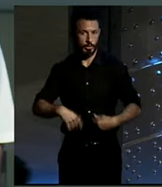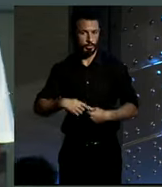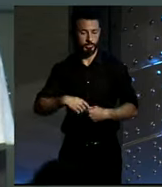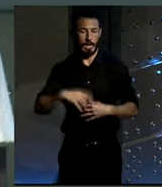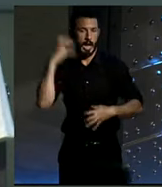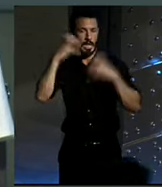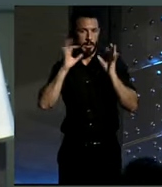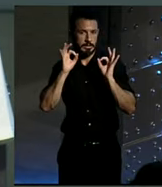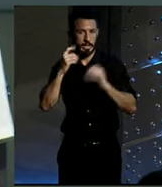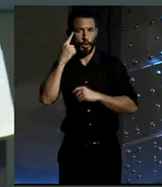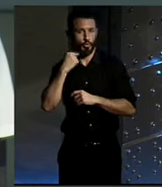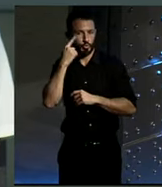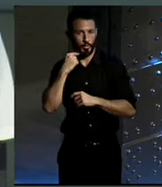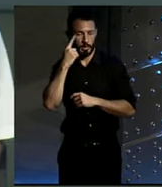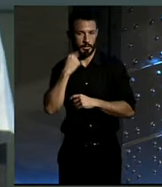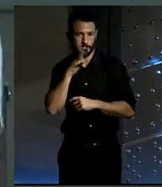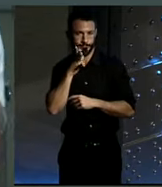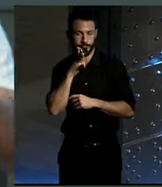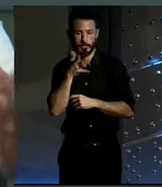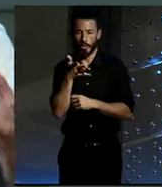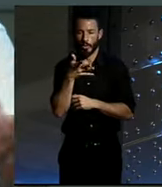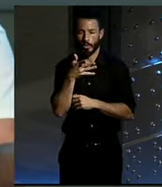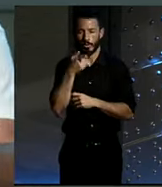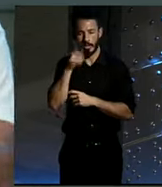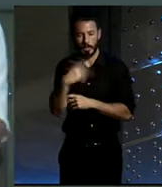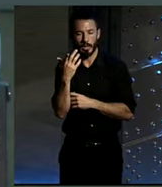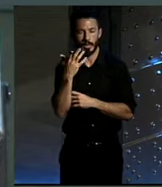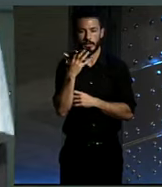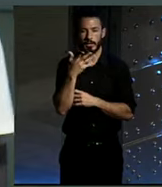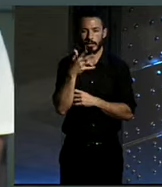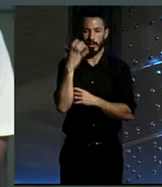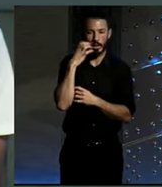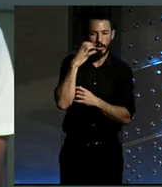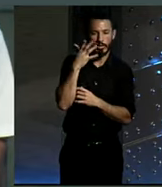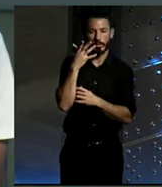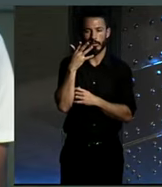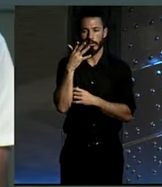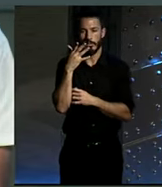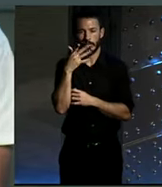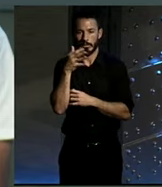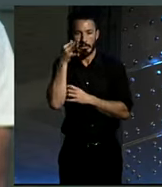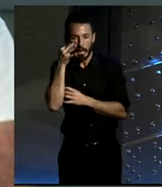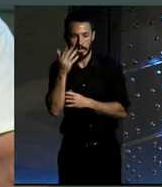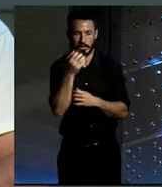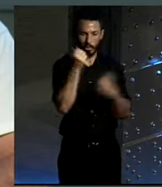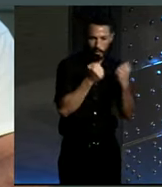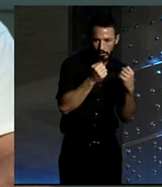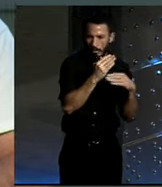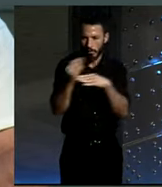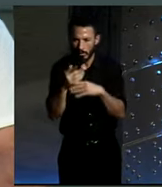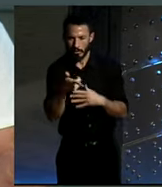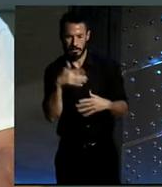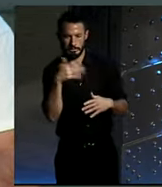somos muy curiosos. Pero tenemos que acostumbrarlo a que lo raro es tener todos esos bicharracos circulando por un espacio que es nuestro. Y por no hablar